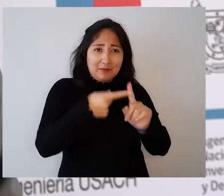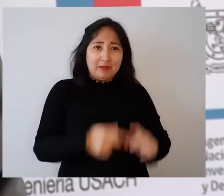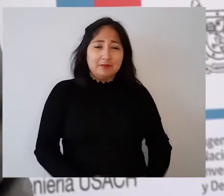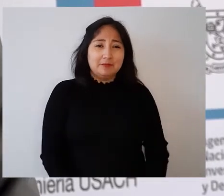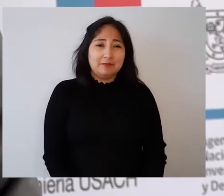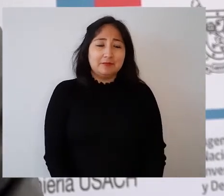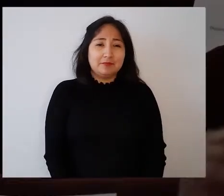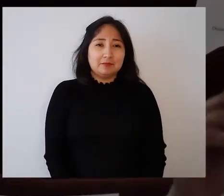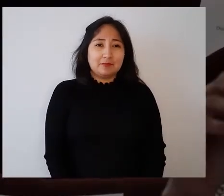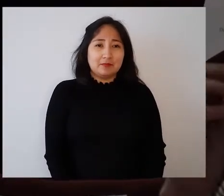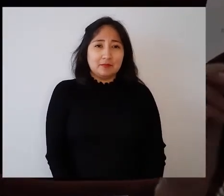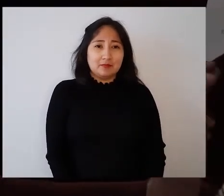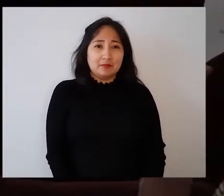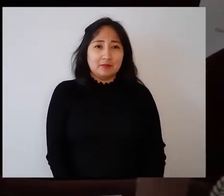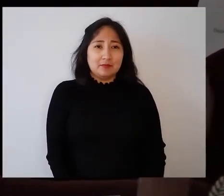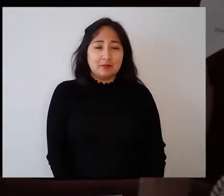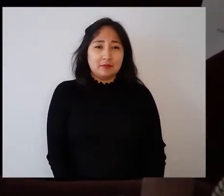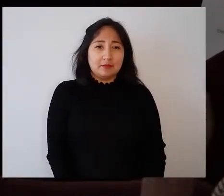que acá están participando.